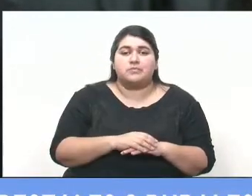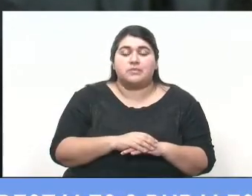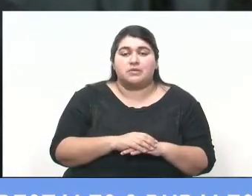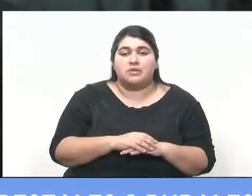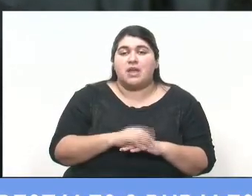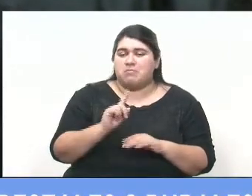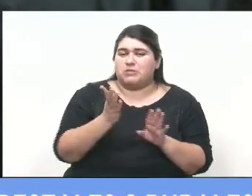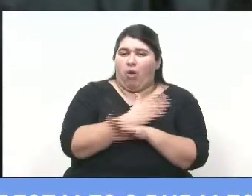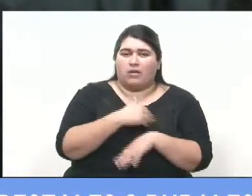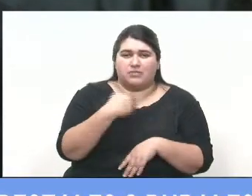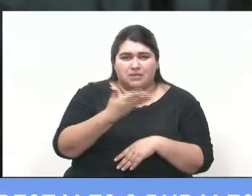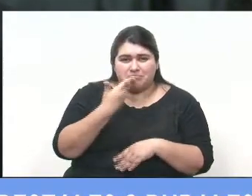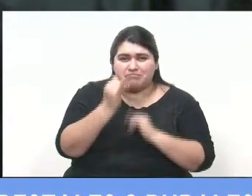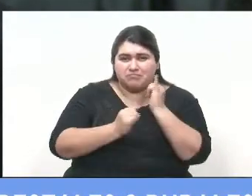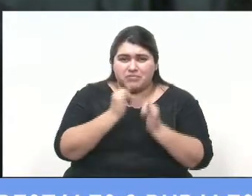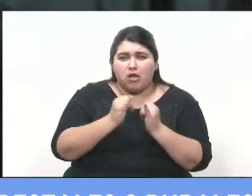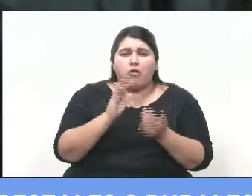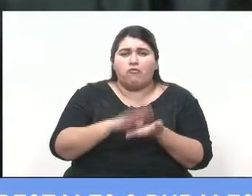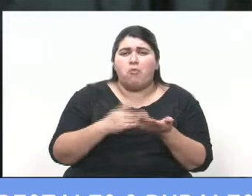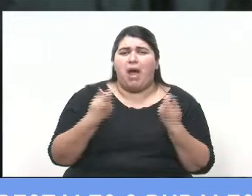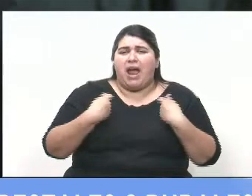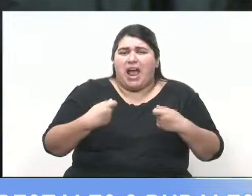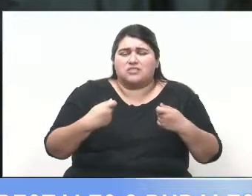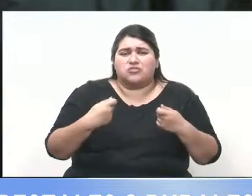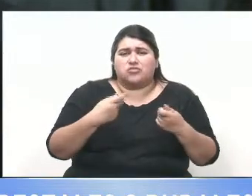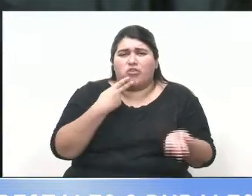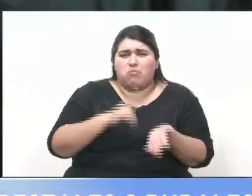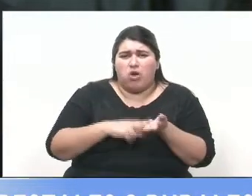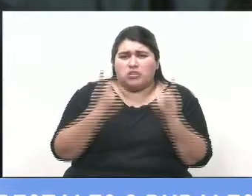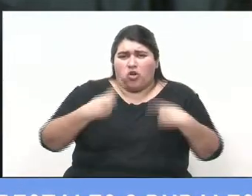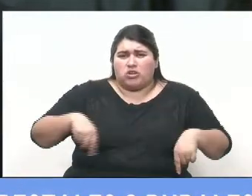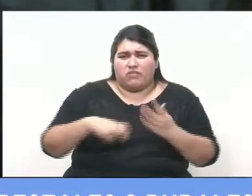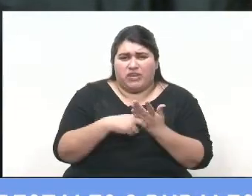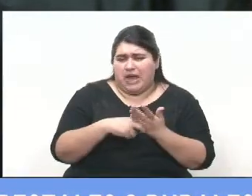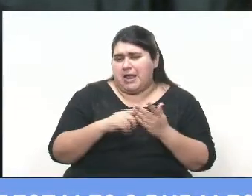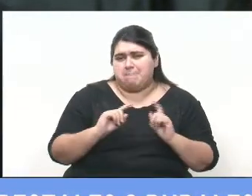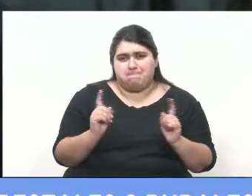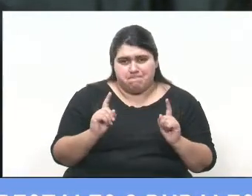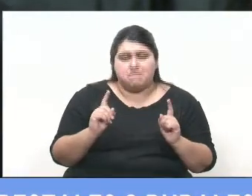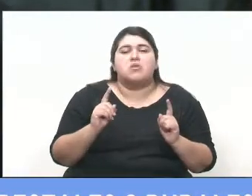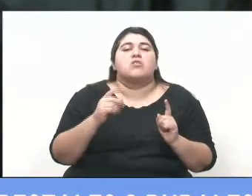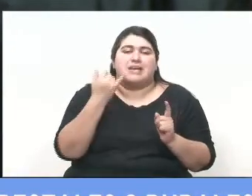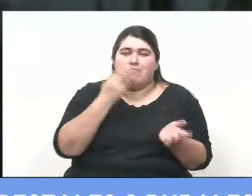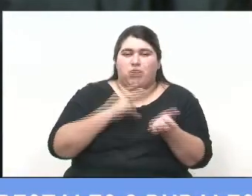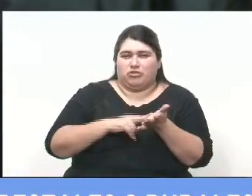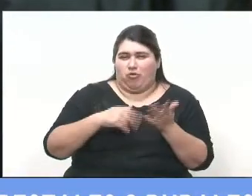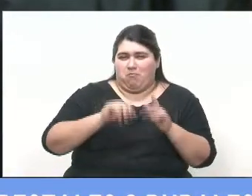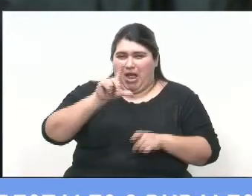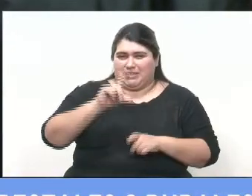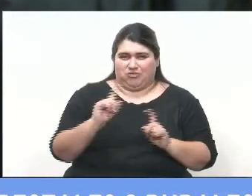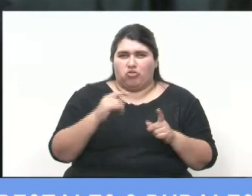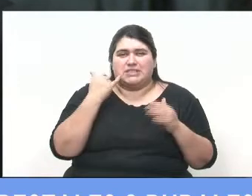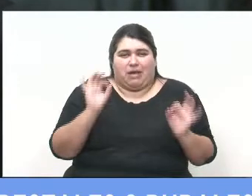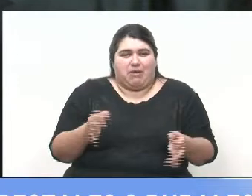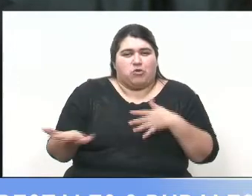locución, no implica un gran costo fiscal, no somos, sabemos la situación difícil que estamos atravesando en nuestro país